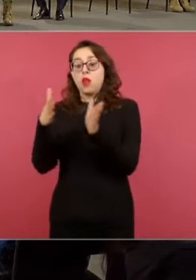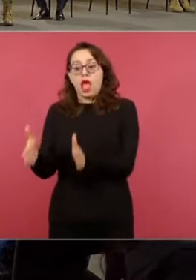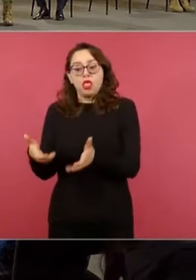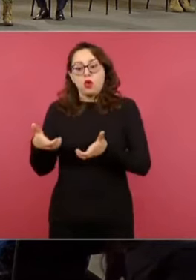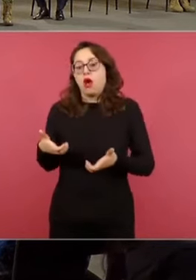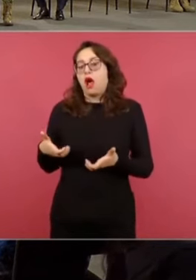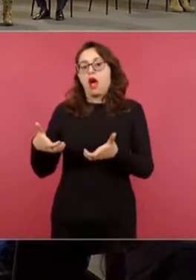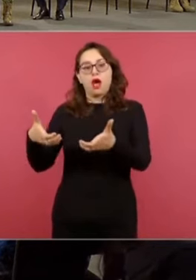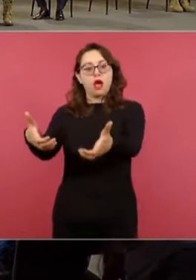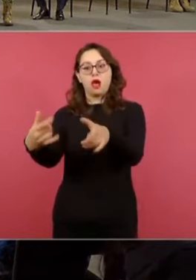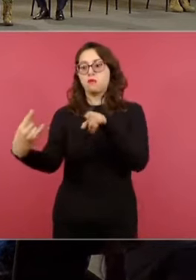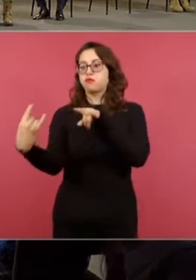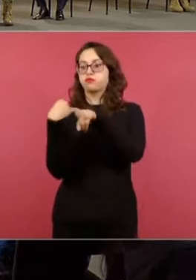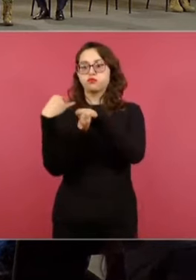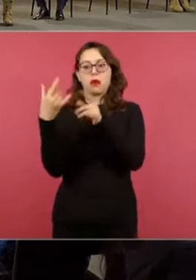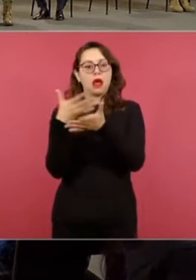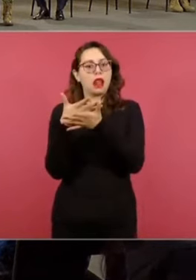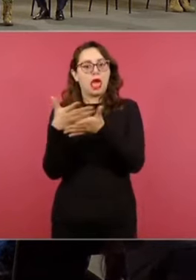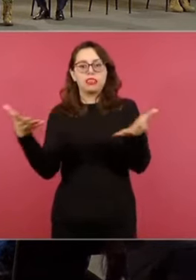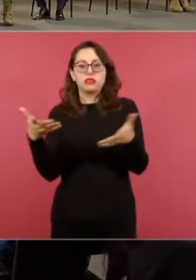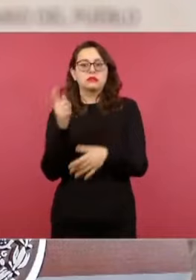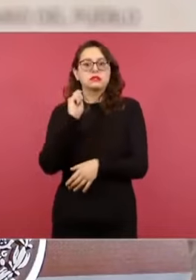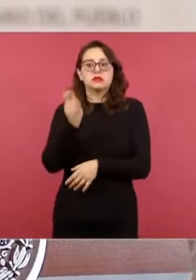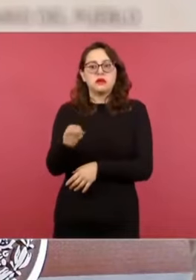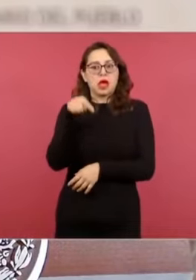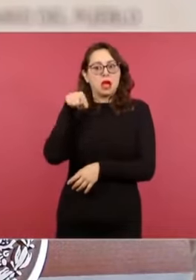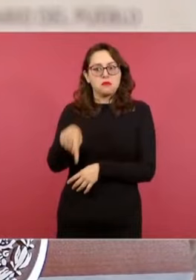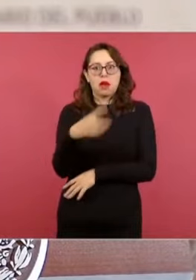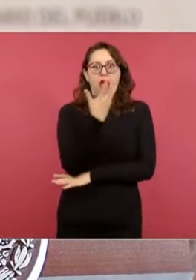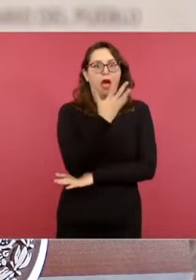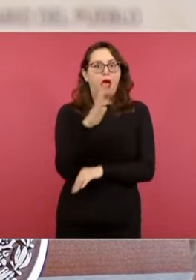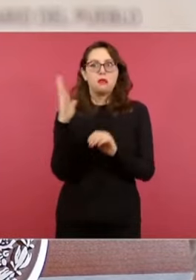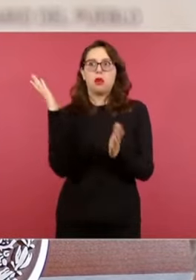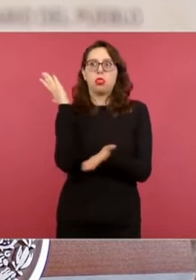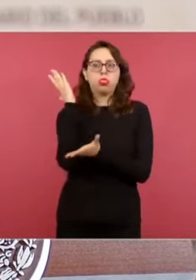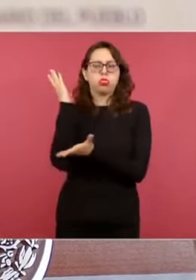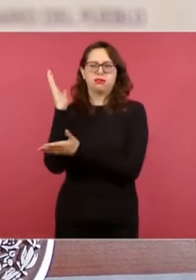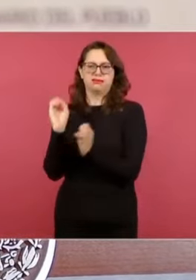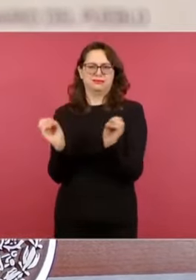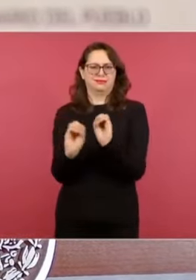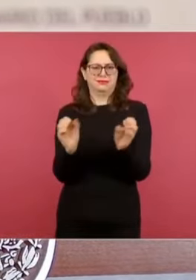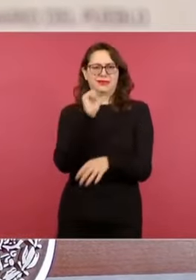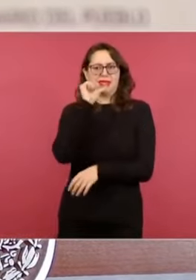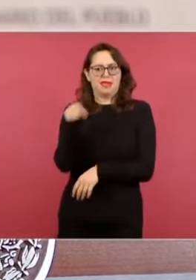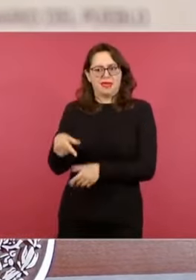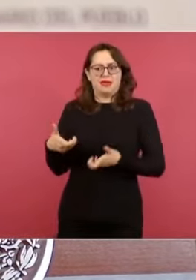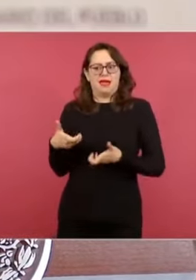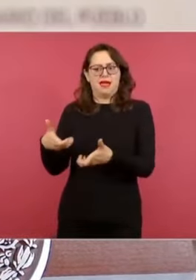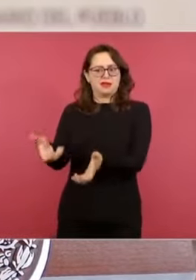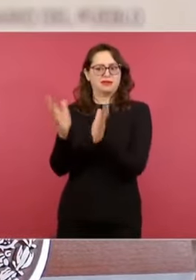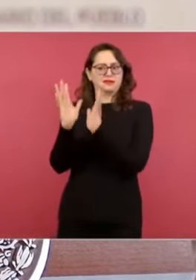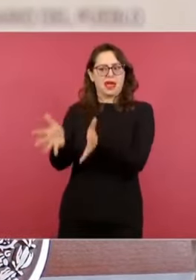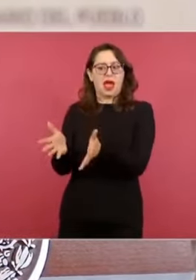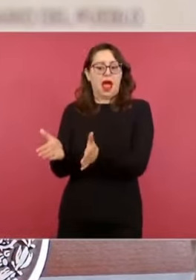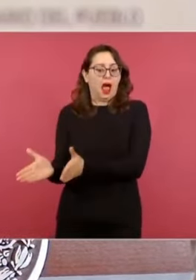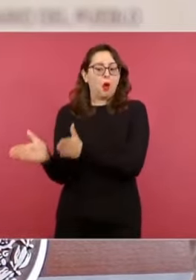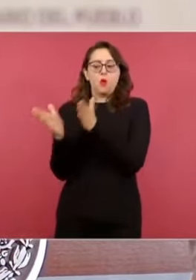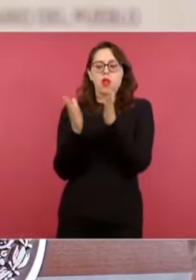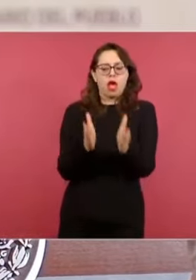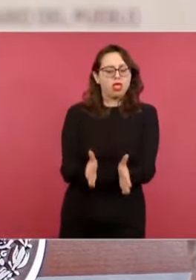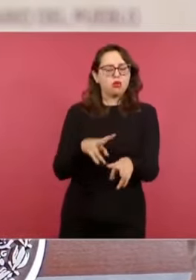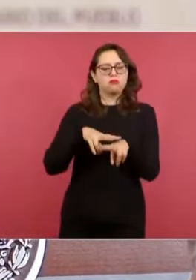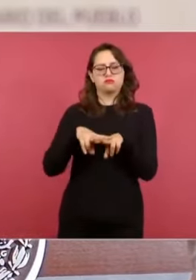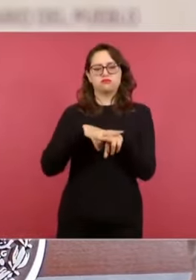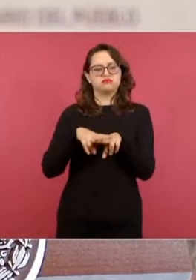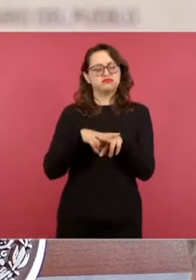transformado la zona. El tramo 4 pasa por nueve municipios y hay una transformación muy importante, no sólo de la colocación del